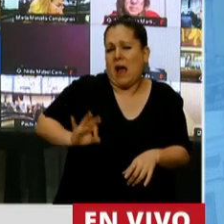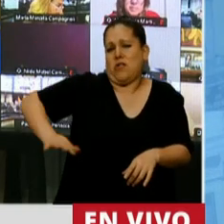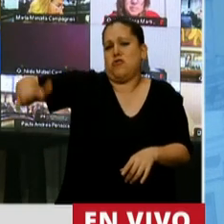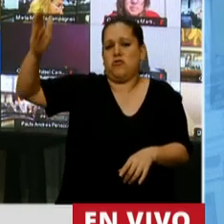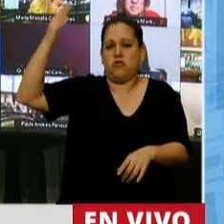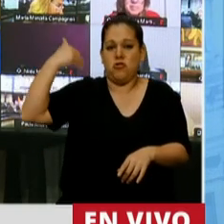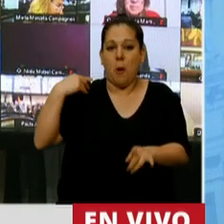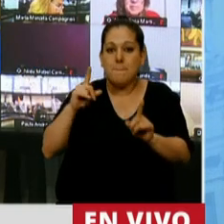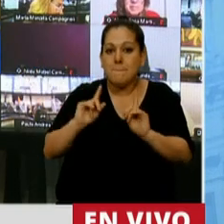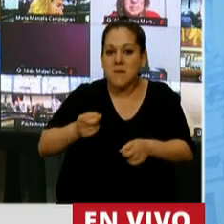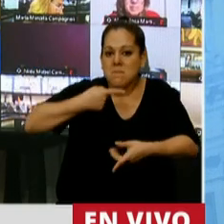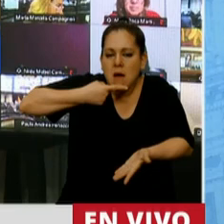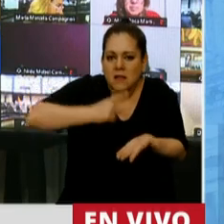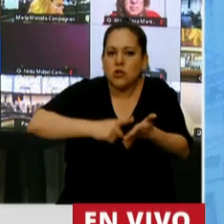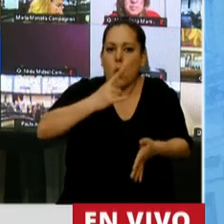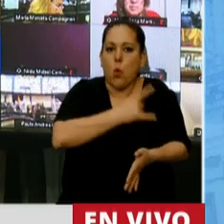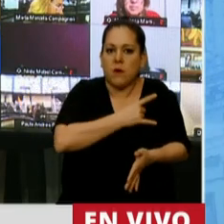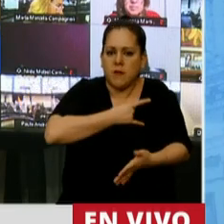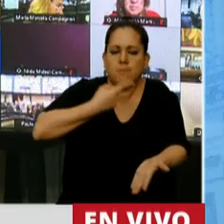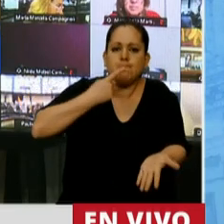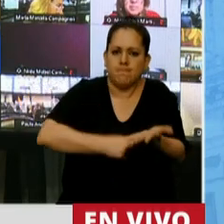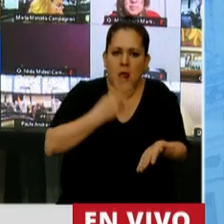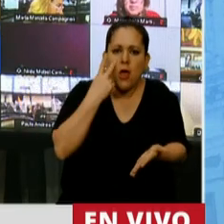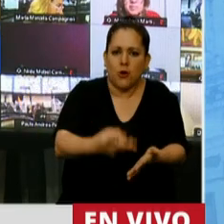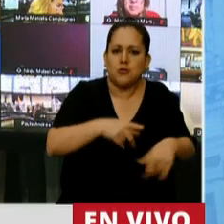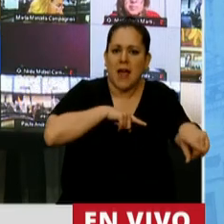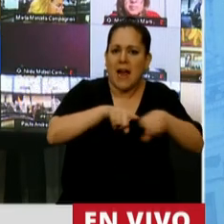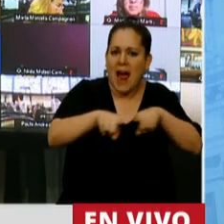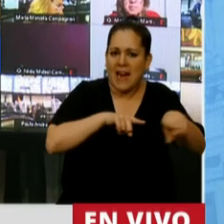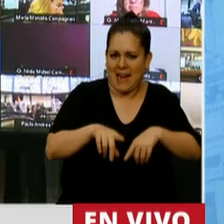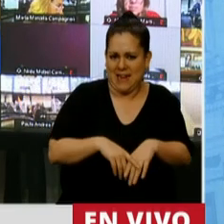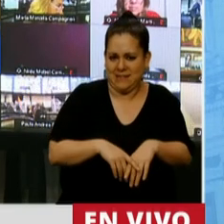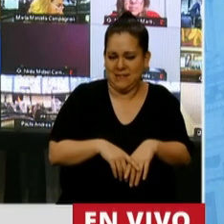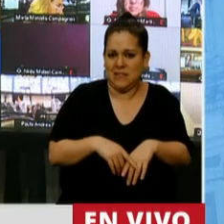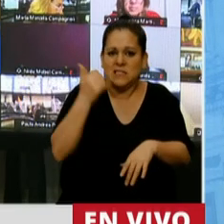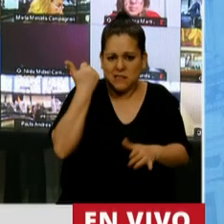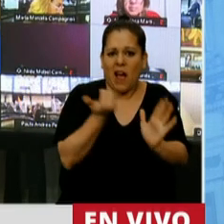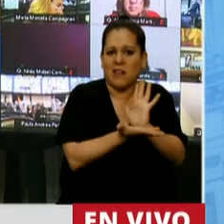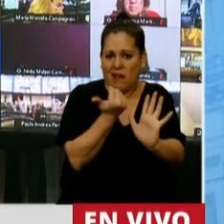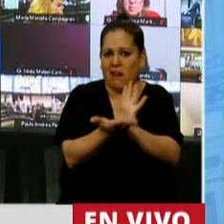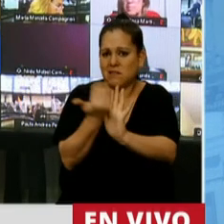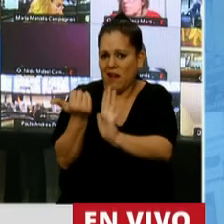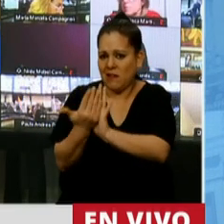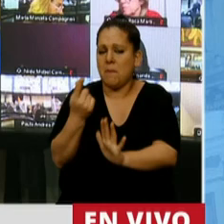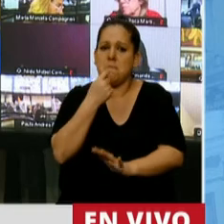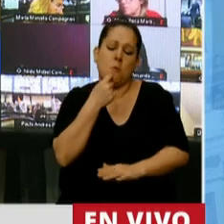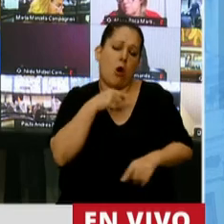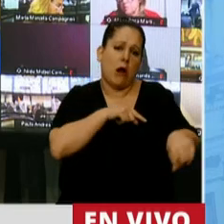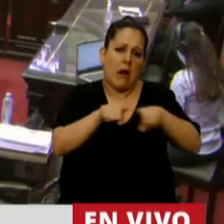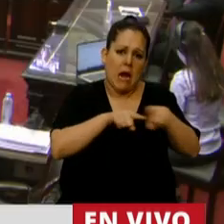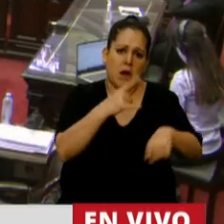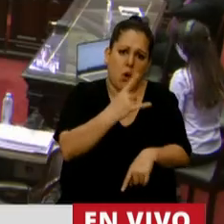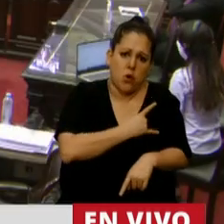la propia política universitaria había reconocido. ¿Saben qué? Universidades para carreras, universidades para